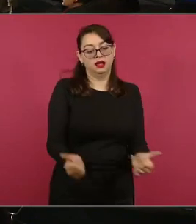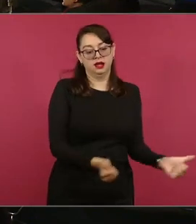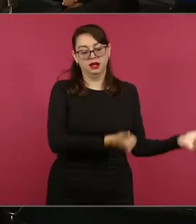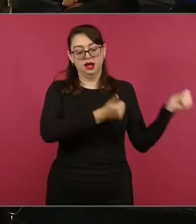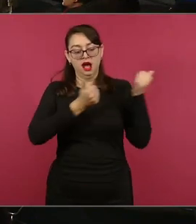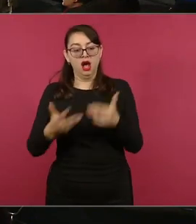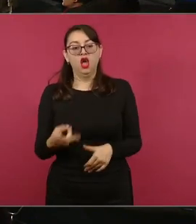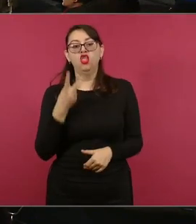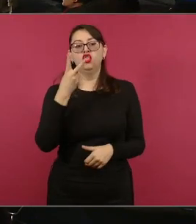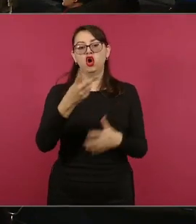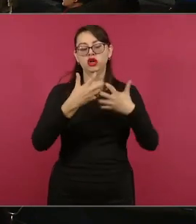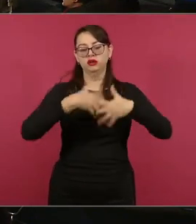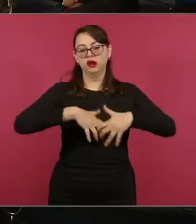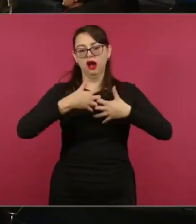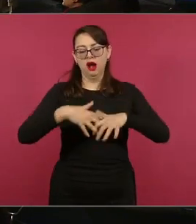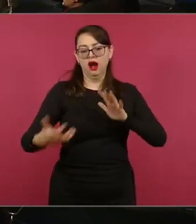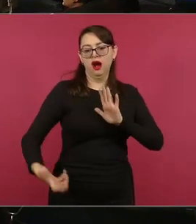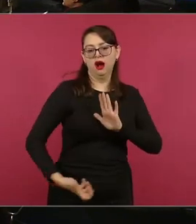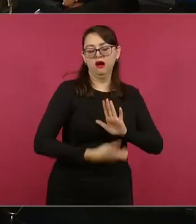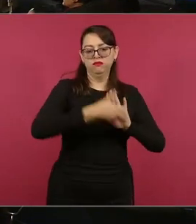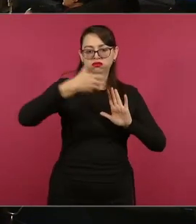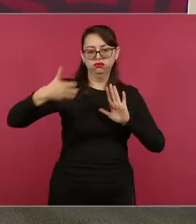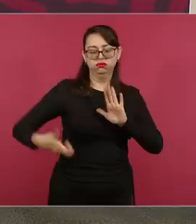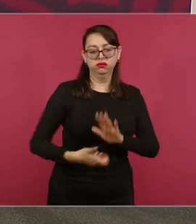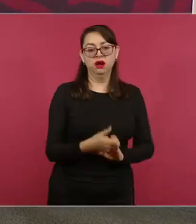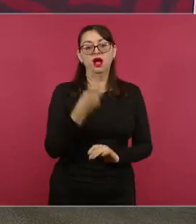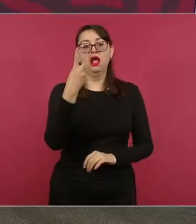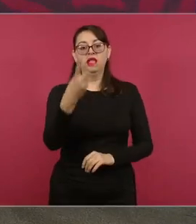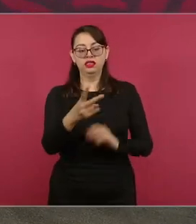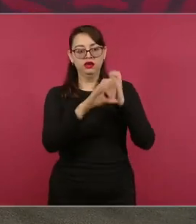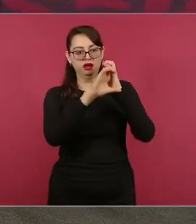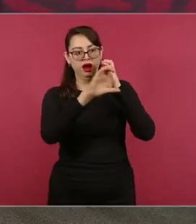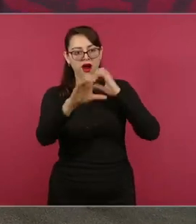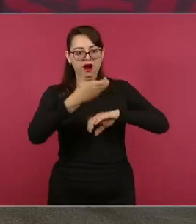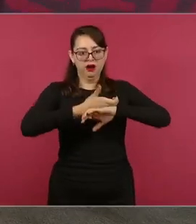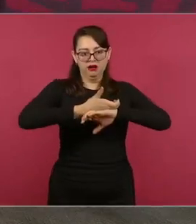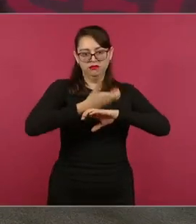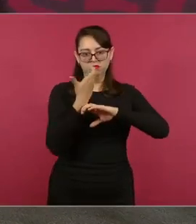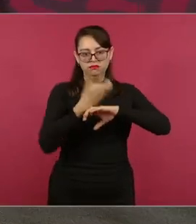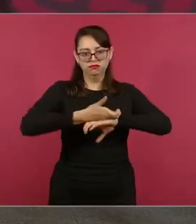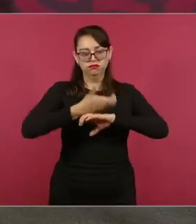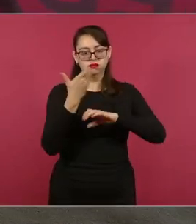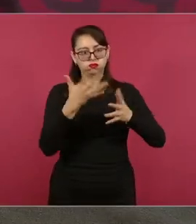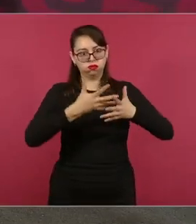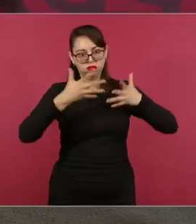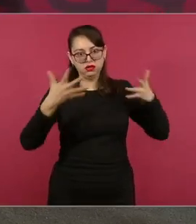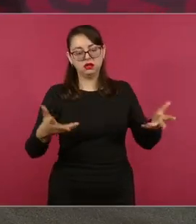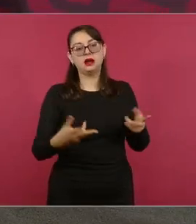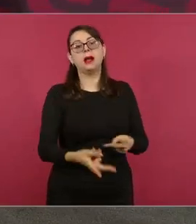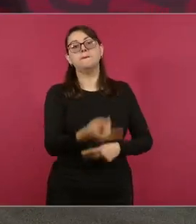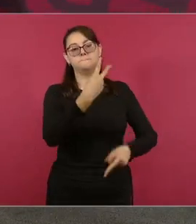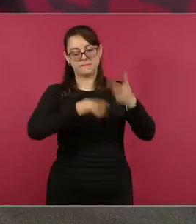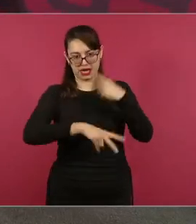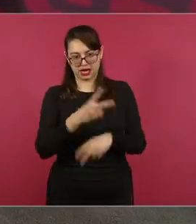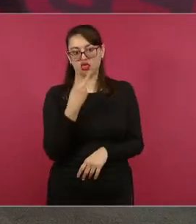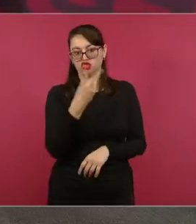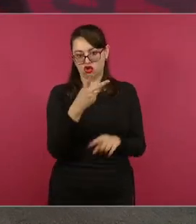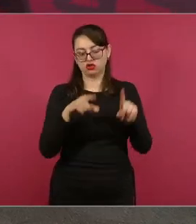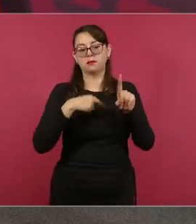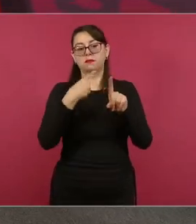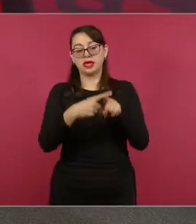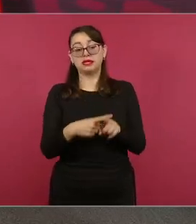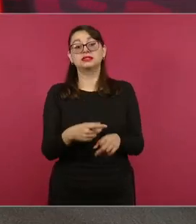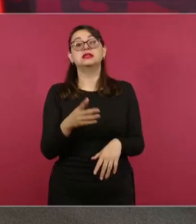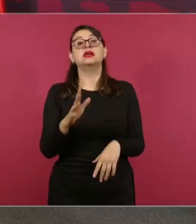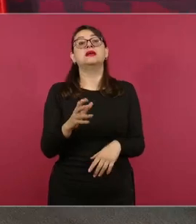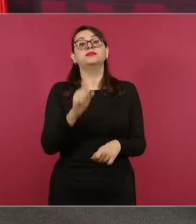retroexcavadoras más, dos volteos más y dos pipas de agua más para poder ayudar en esto. En lo que se refiere a los